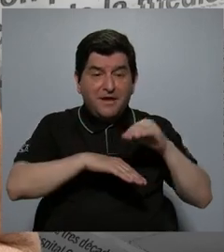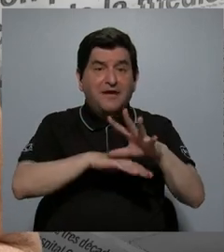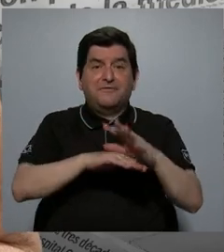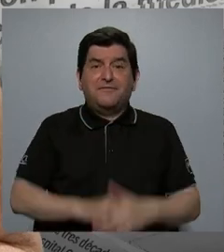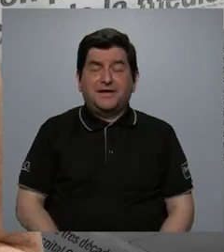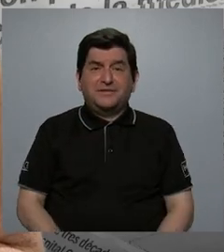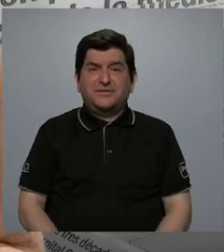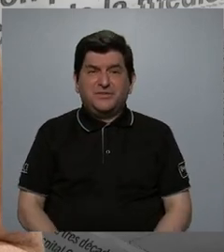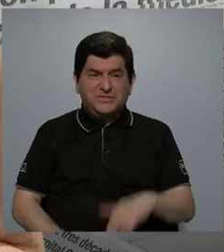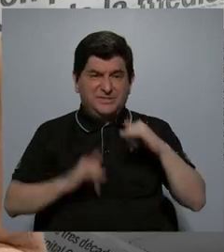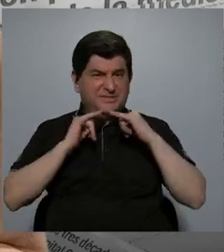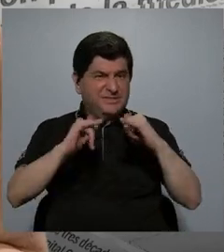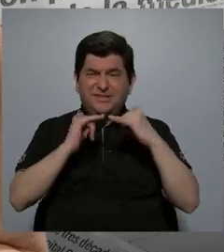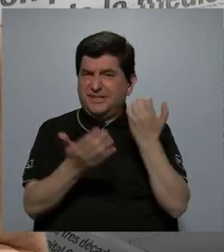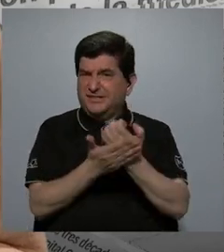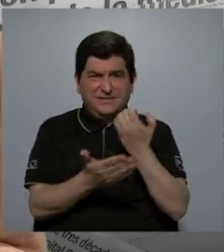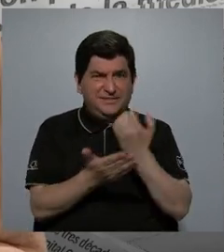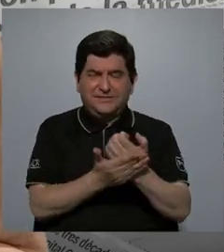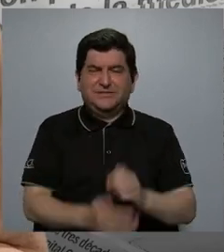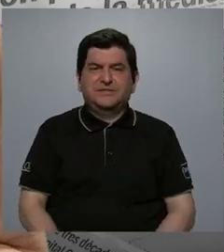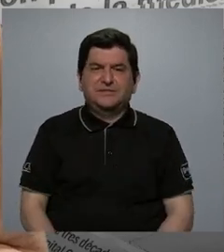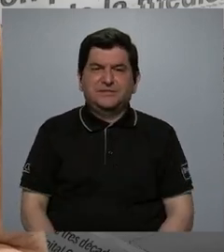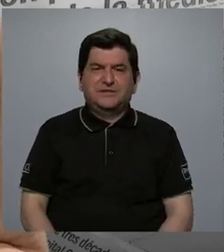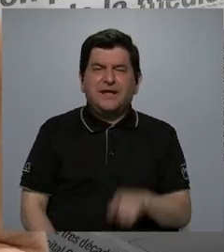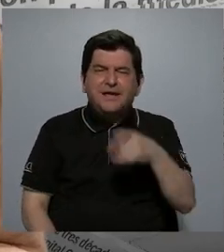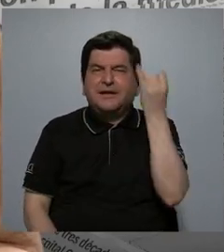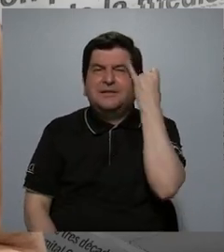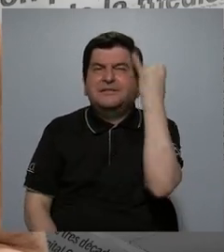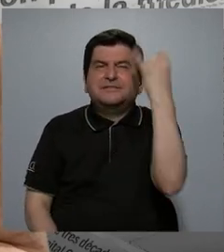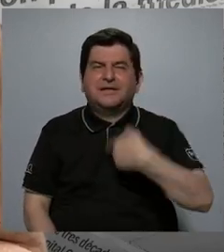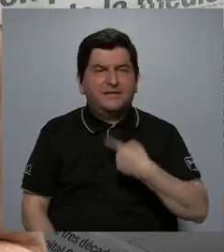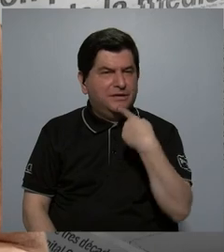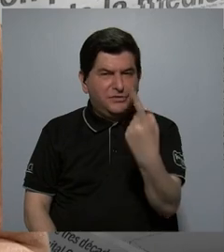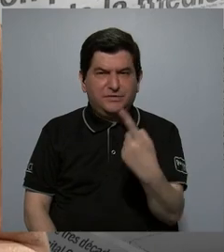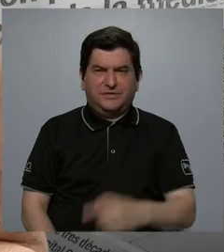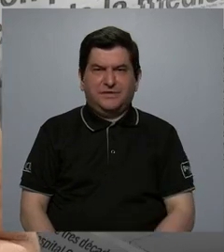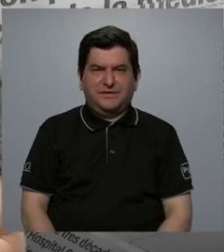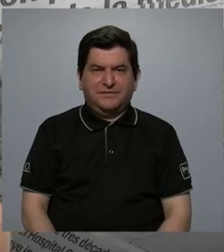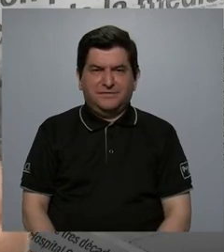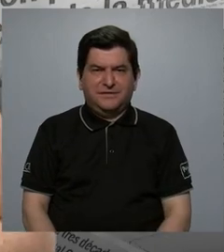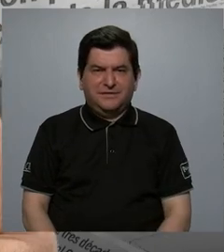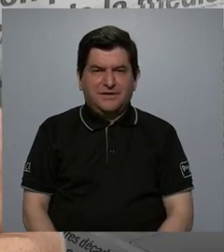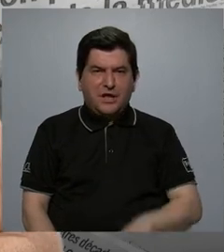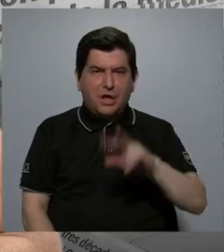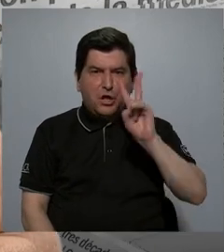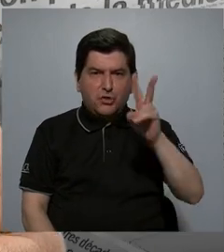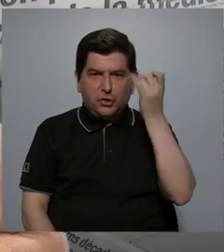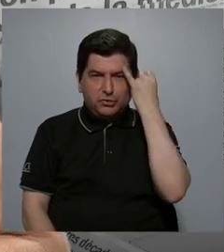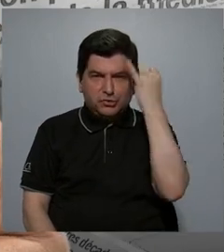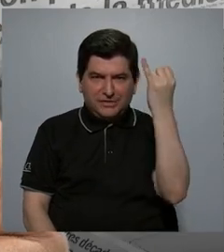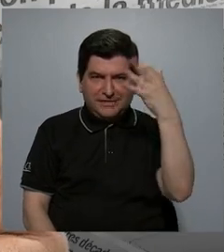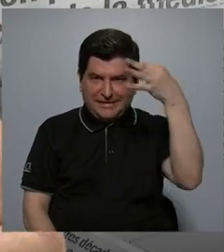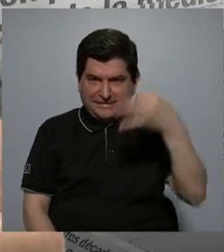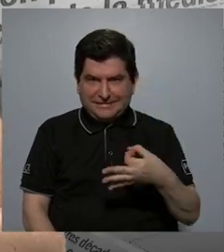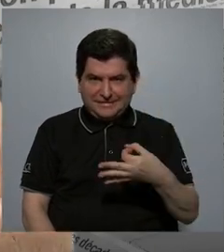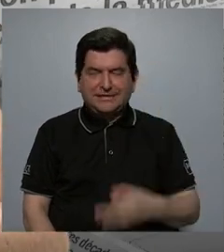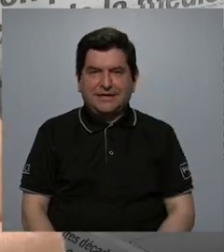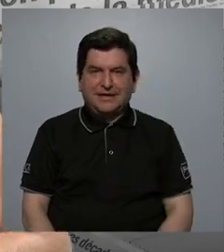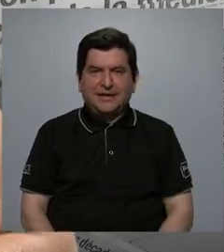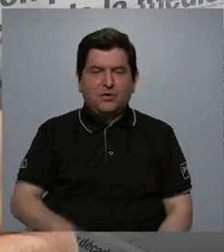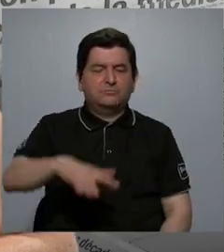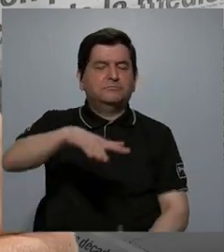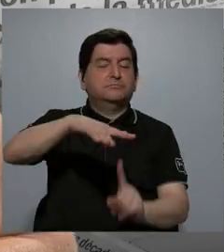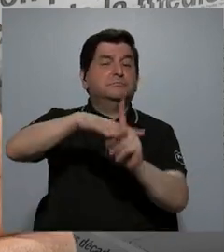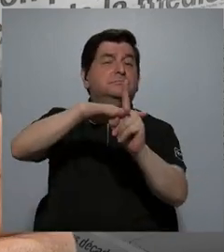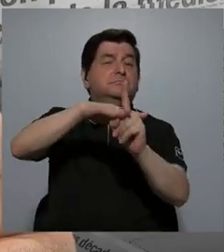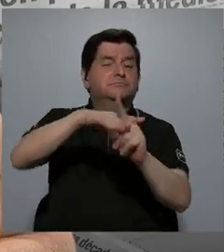perniciosos de la desigualdad económica, ¿no? En ese sentido, diría que hay dos ideas que yo creo que florecen